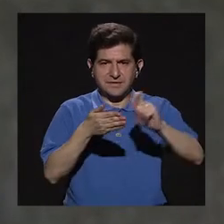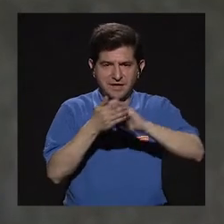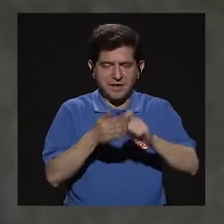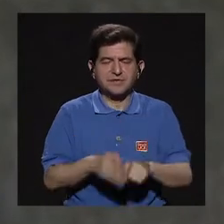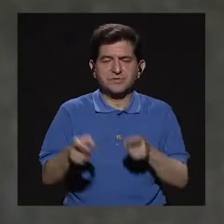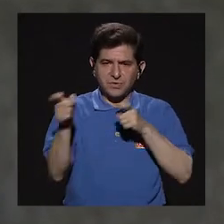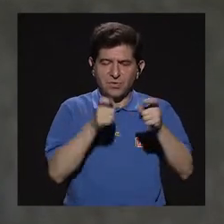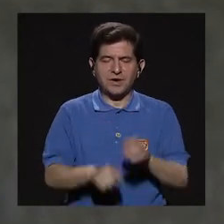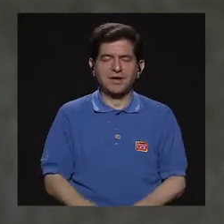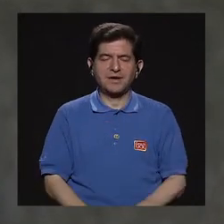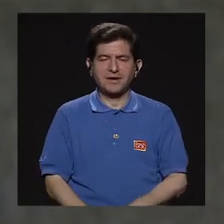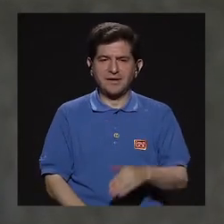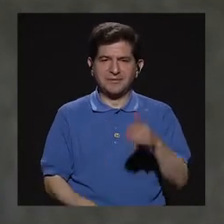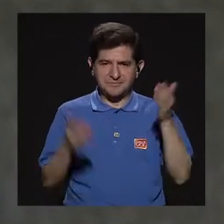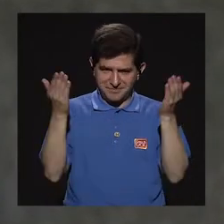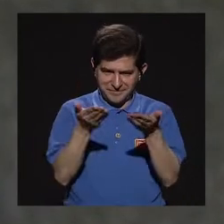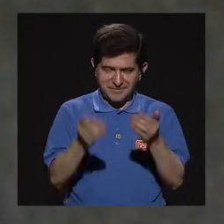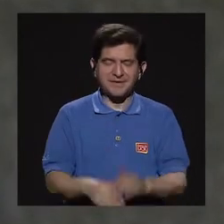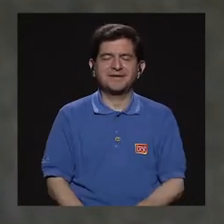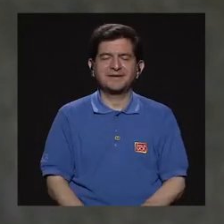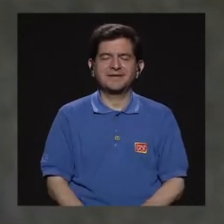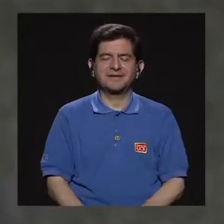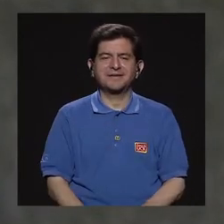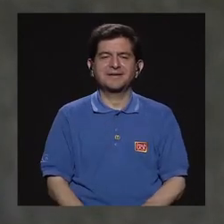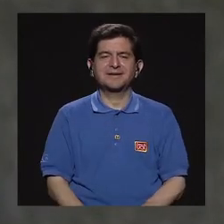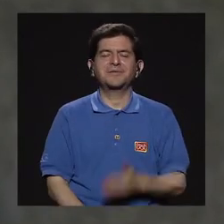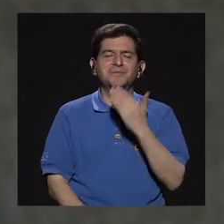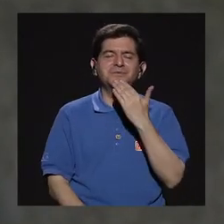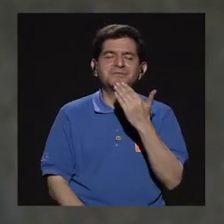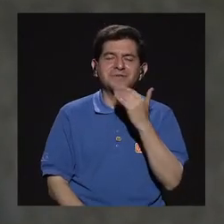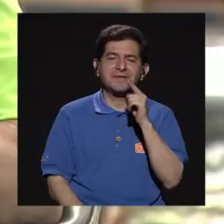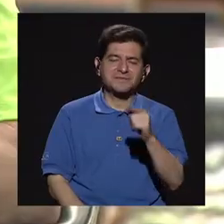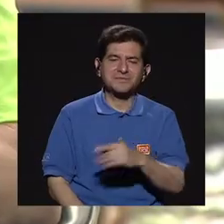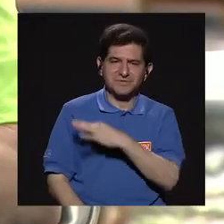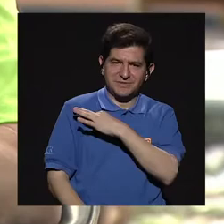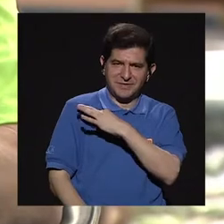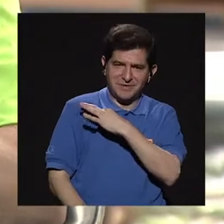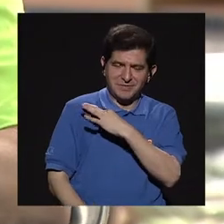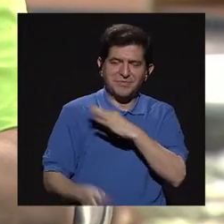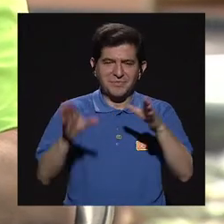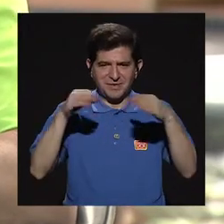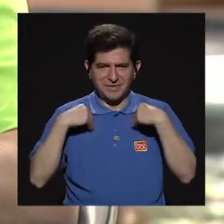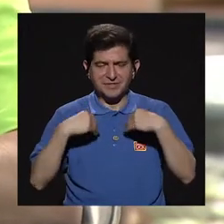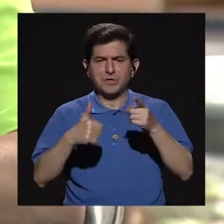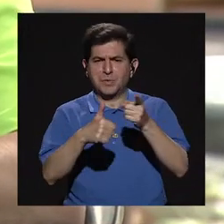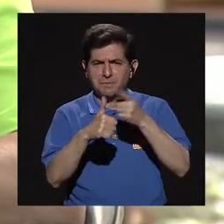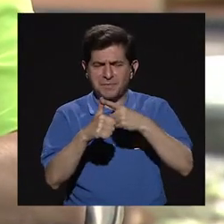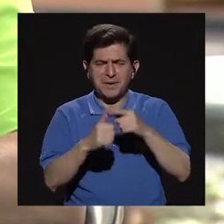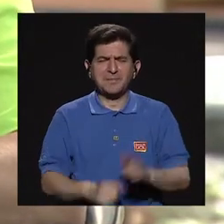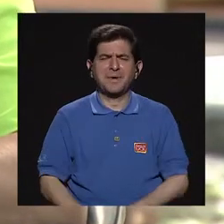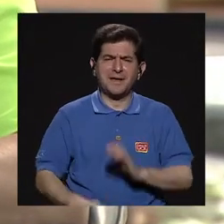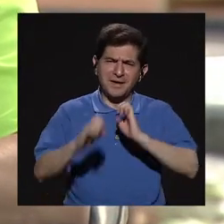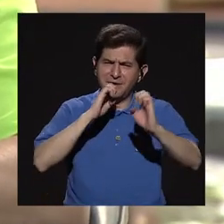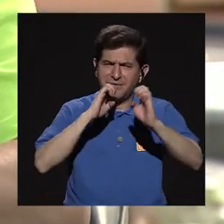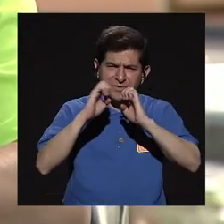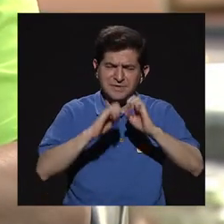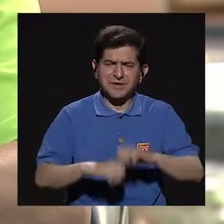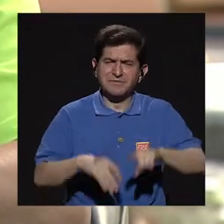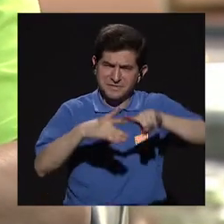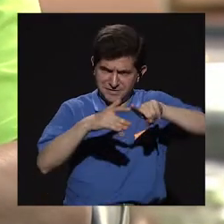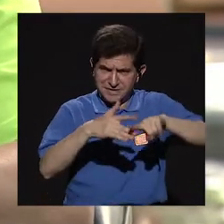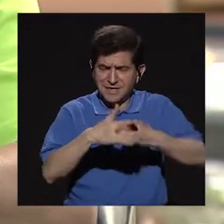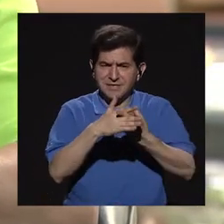Muchas gracias, hola, ¿cómo les va? Bienvenida, muchas gracias por aceptar la invitación. Tatiana, yo quisiera comenzar pues la entrevista preguntándole